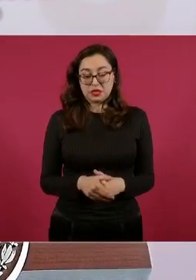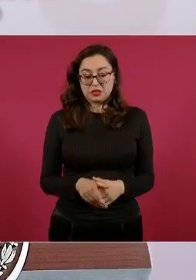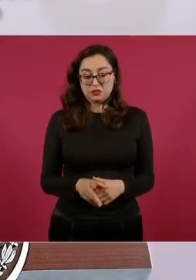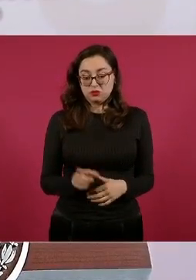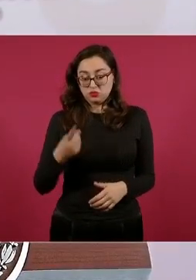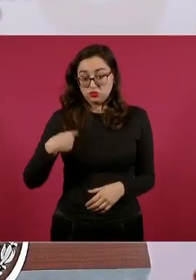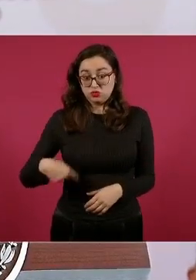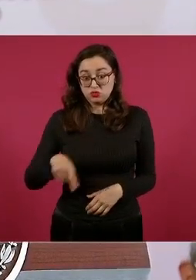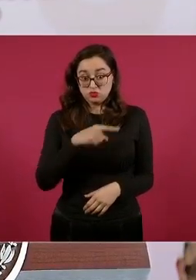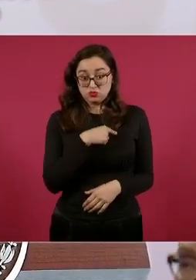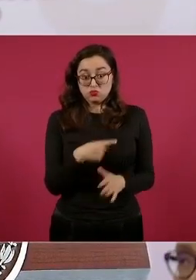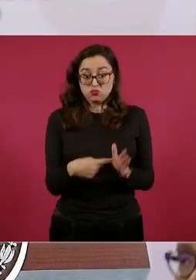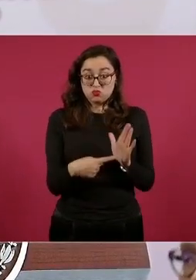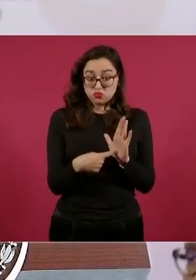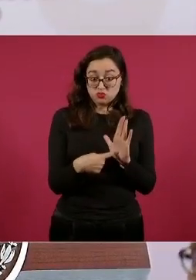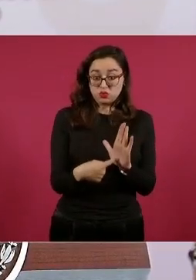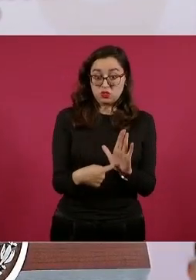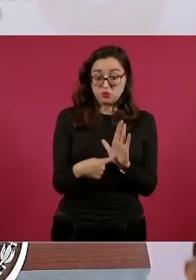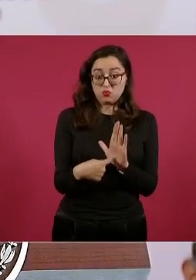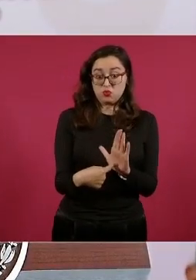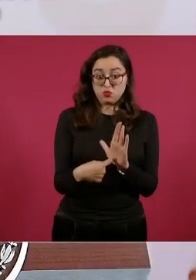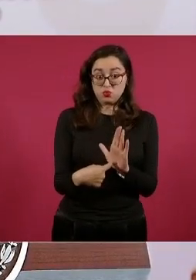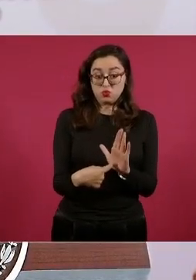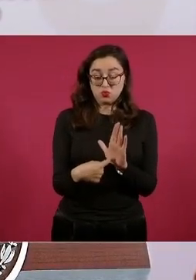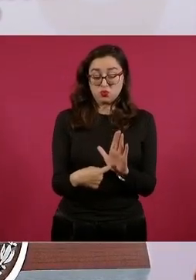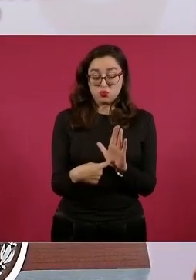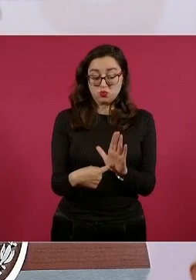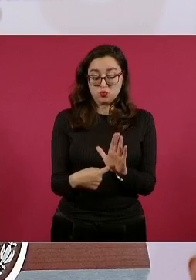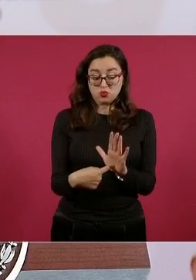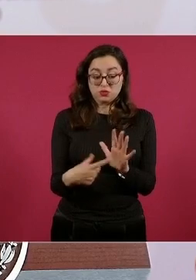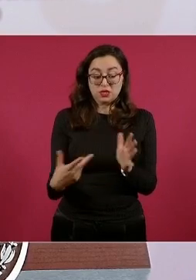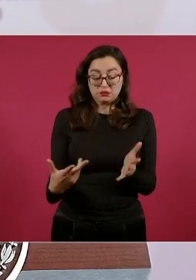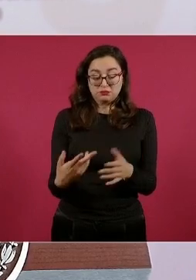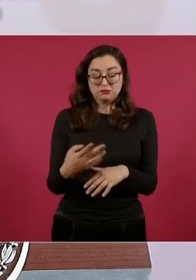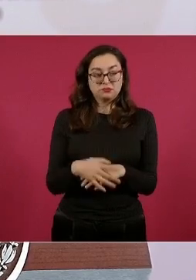no quiso usar la palabra